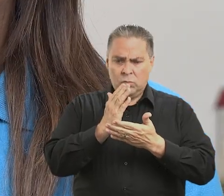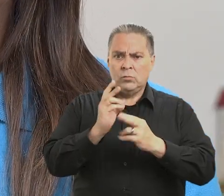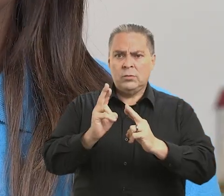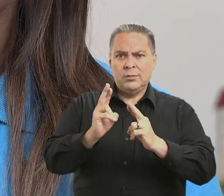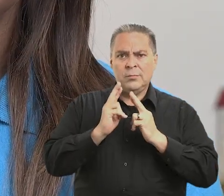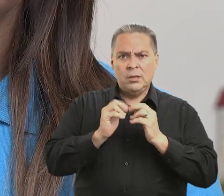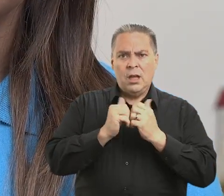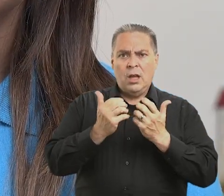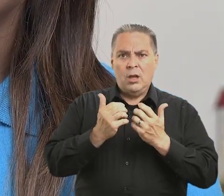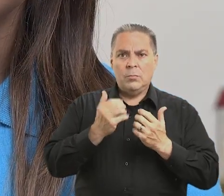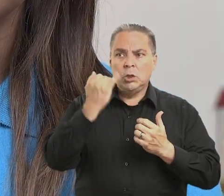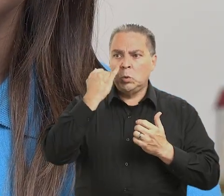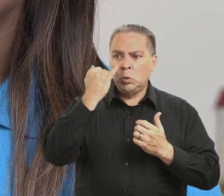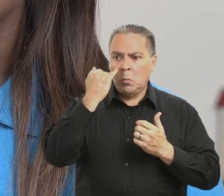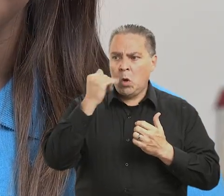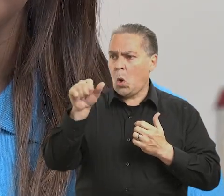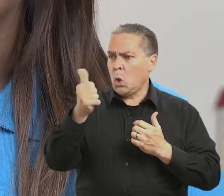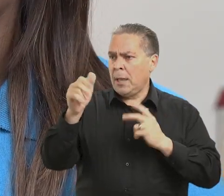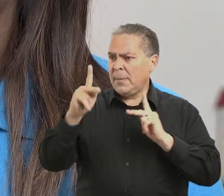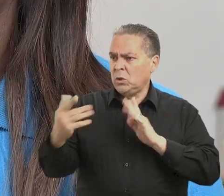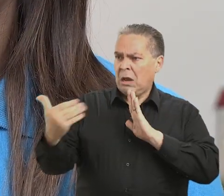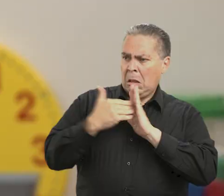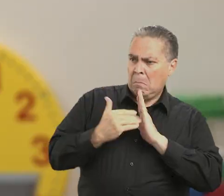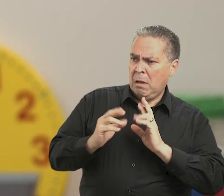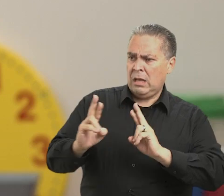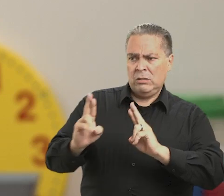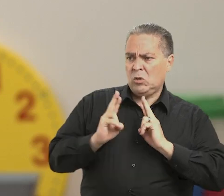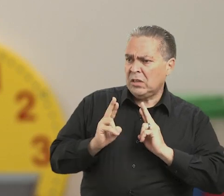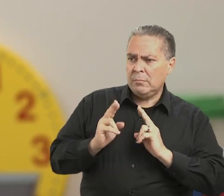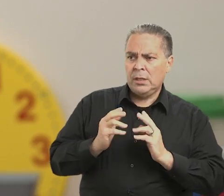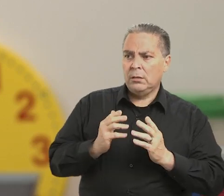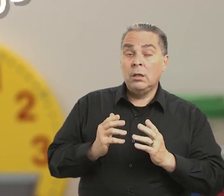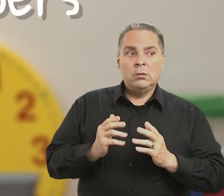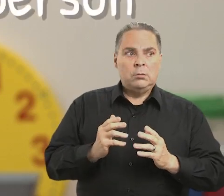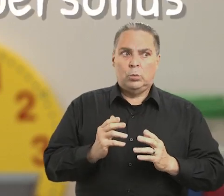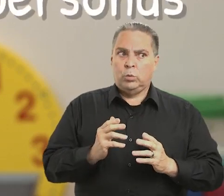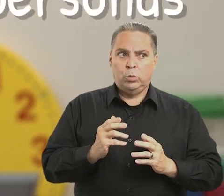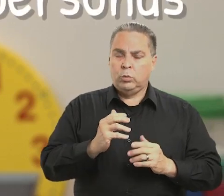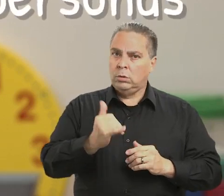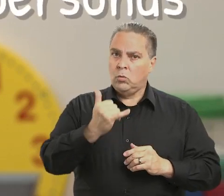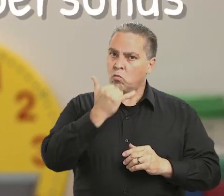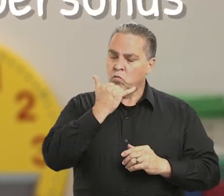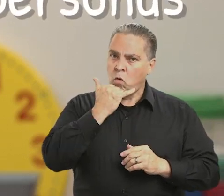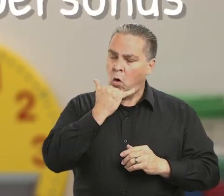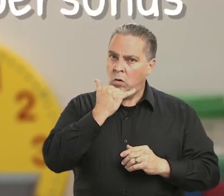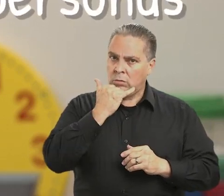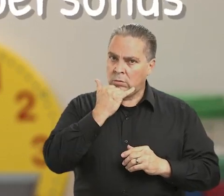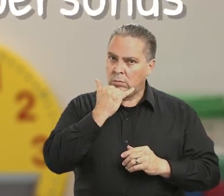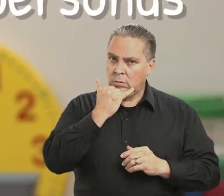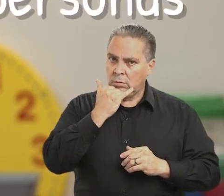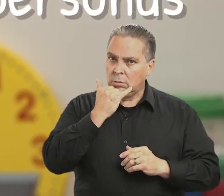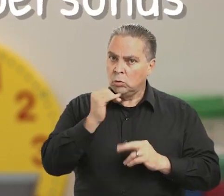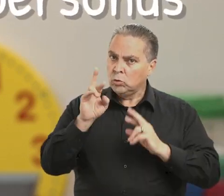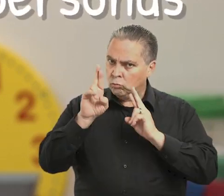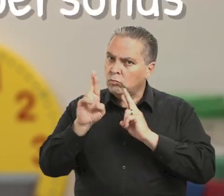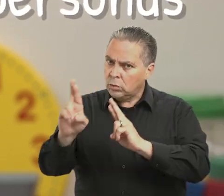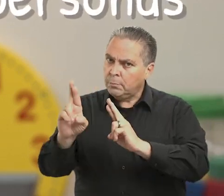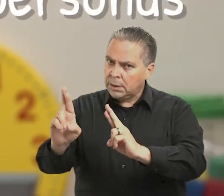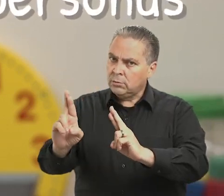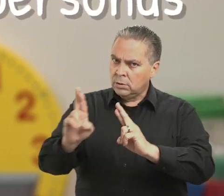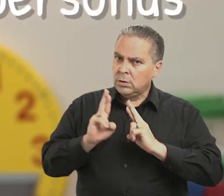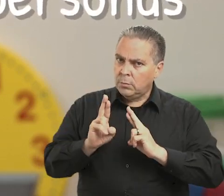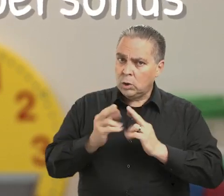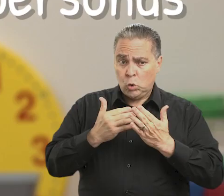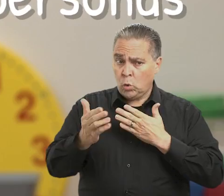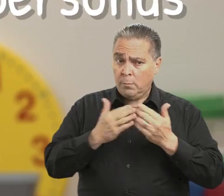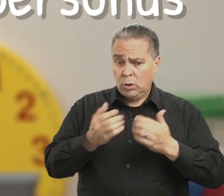¿Qué pasa si alguno de nuestros derechos es violentado? Nadie debe violentar los derechos de las demás personas, ni siquiera porque